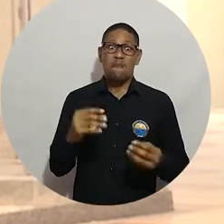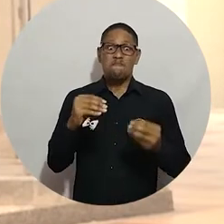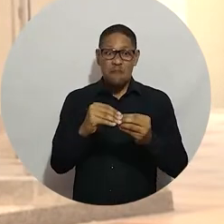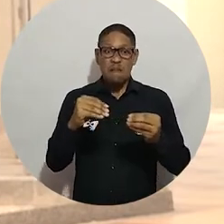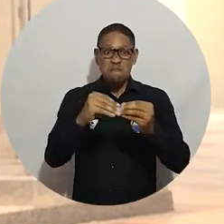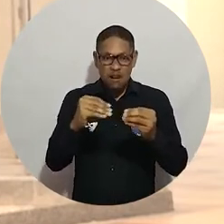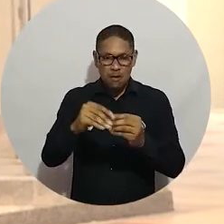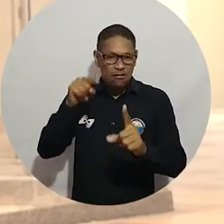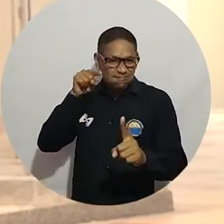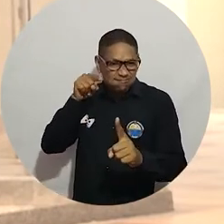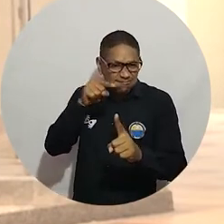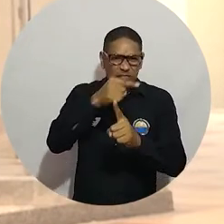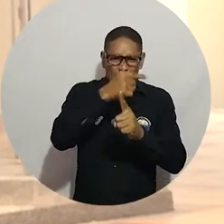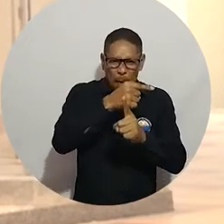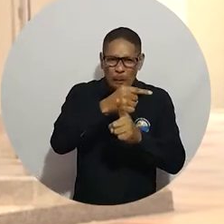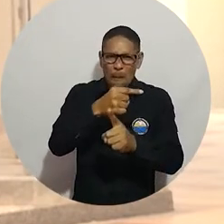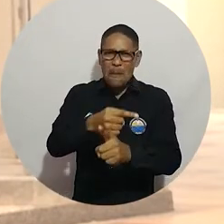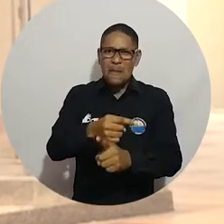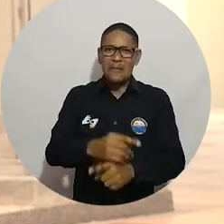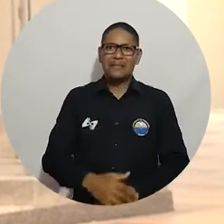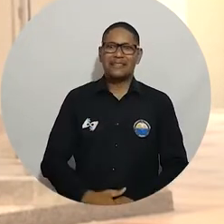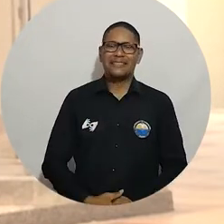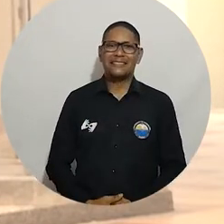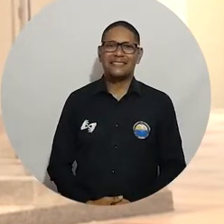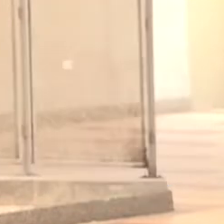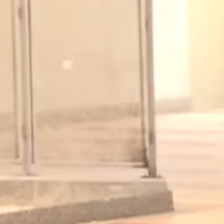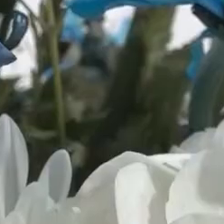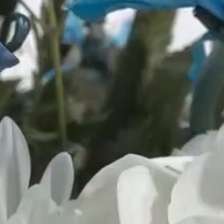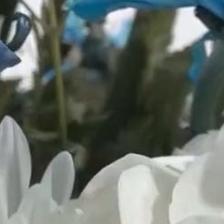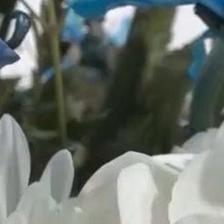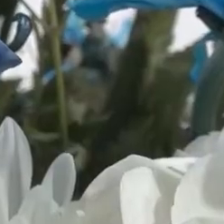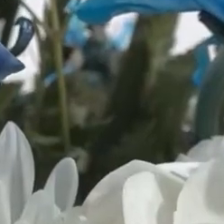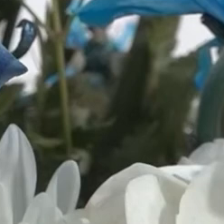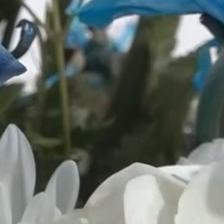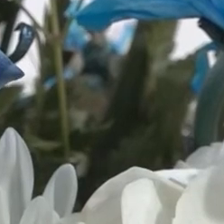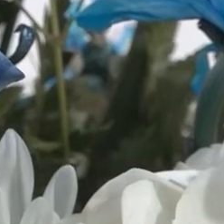entonces tengo mucha tarea por cumplir.